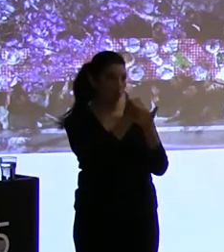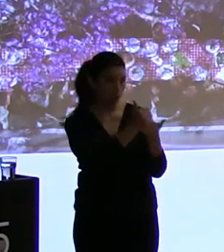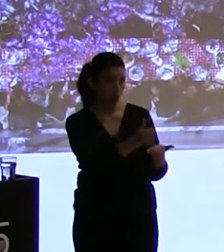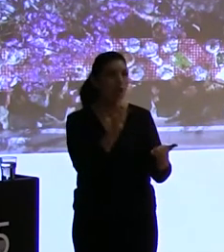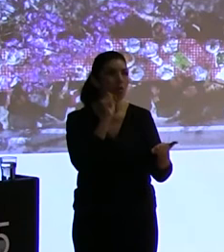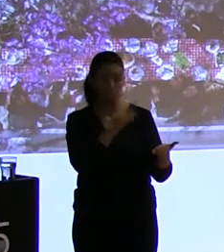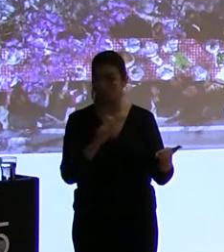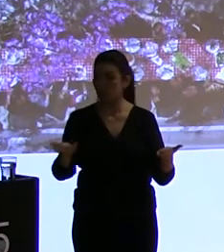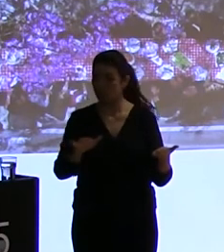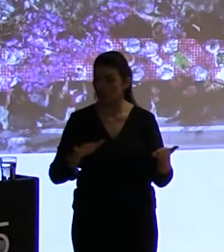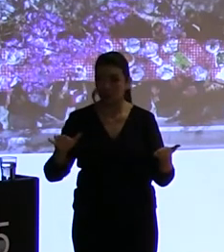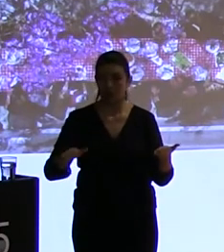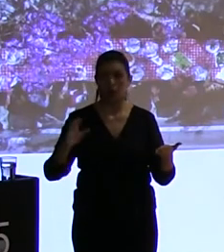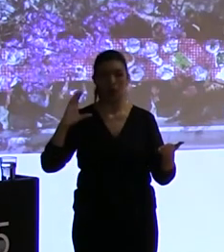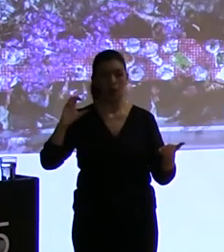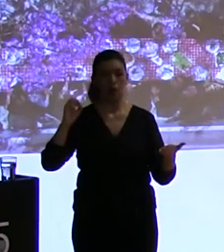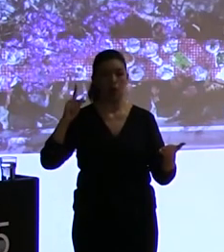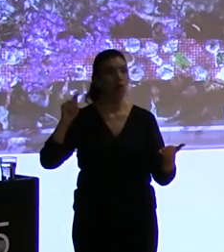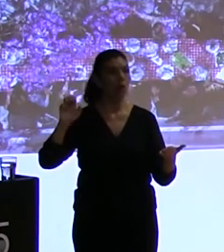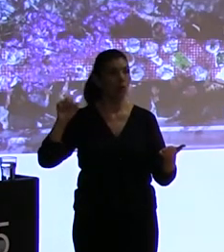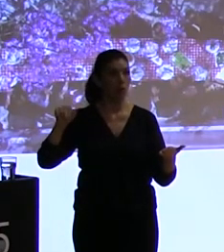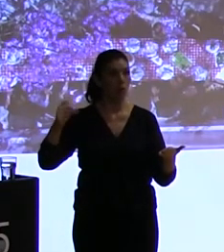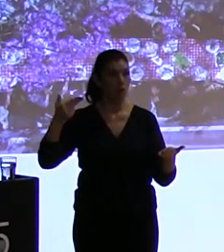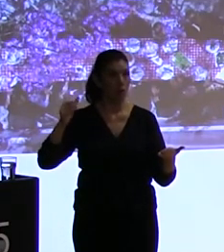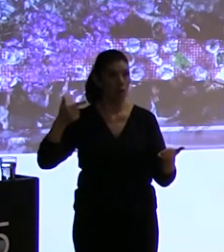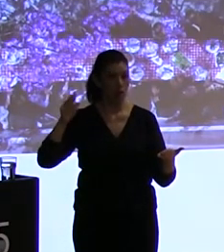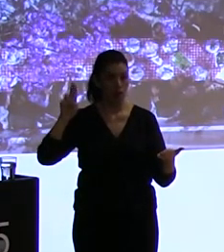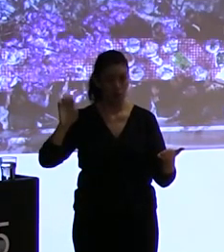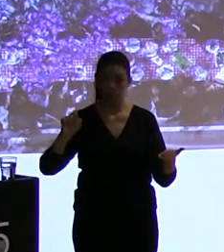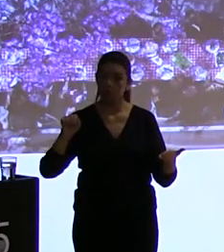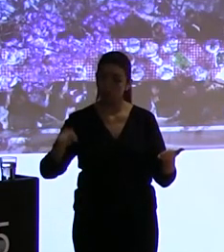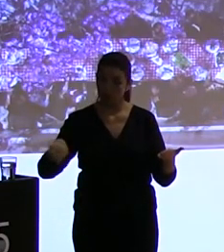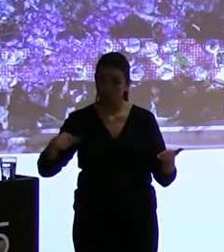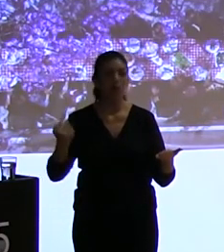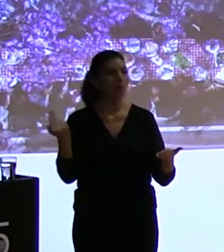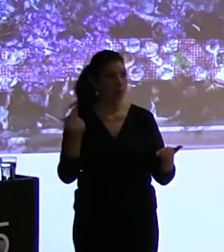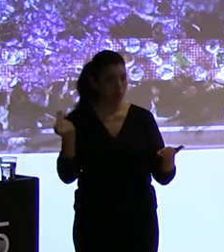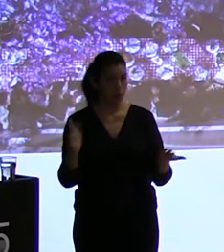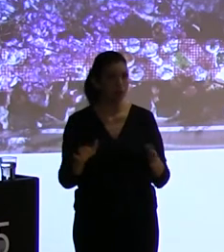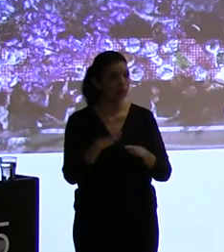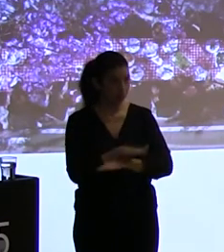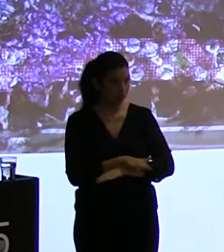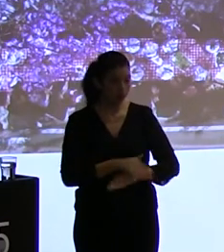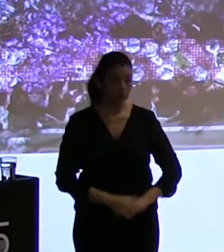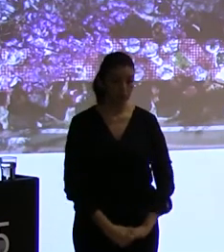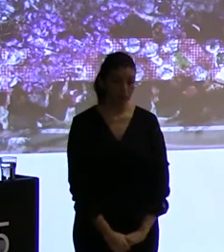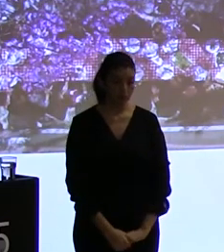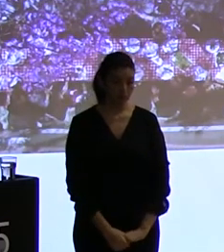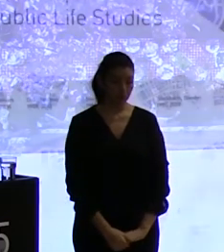encontrar su receta individual para alcanzar los objetivos de vida pública que se quieren.